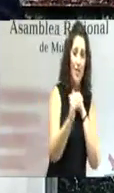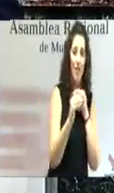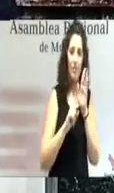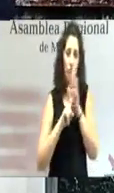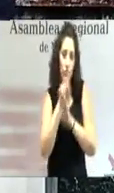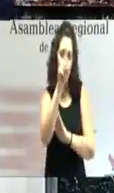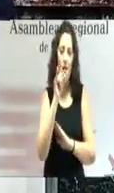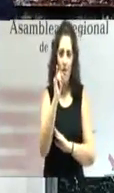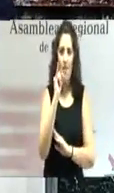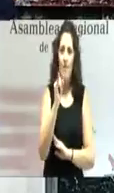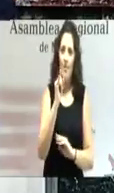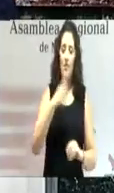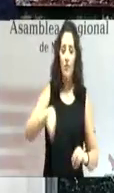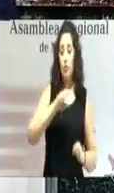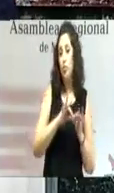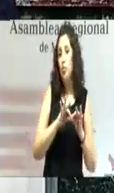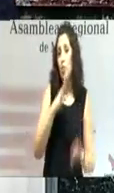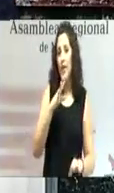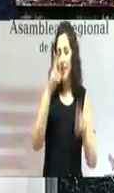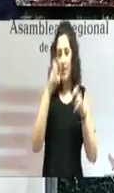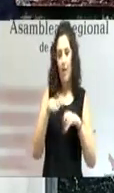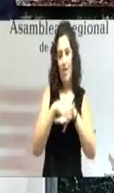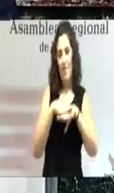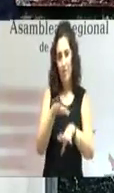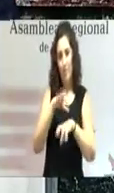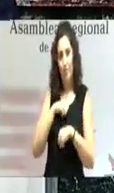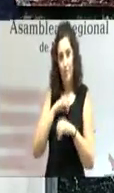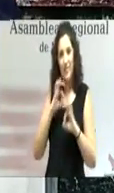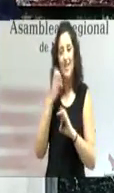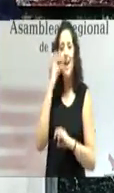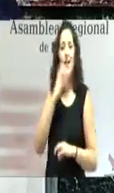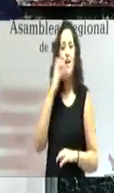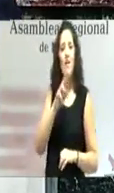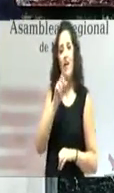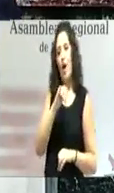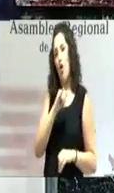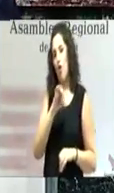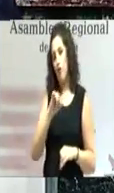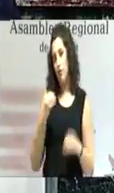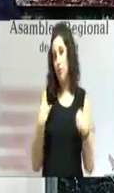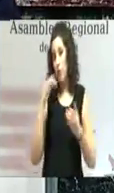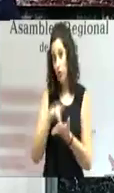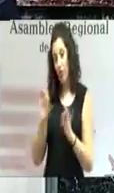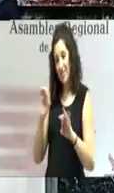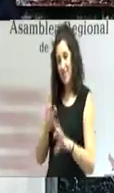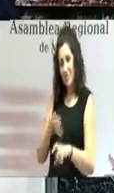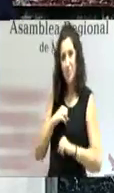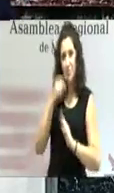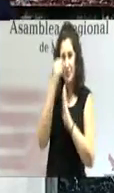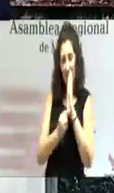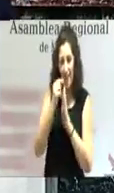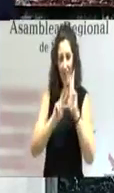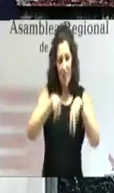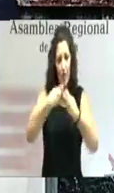Afortunadamente, hemos contado con un Ejecutivo, presidido por Mariano Rajoy, que ha facilitado la recuperación y ha aplicado reformas necesarias